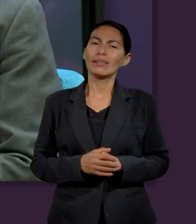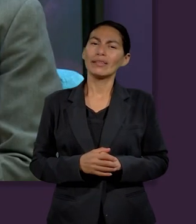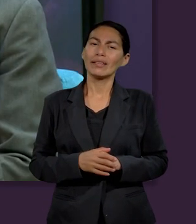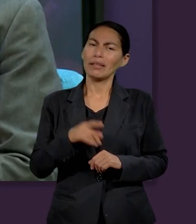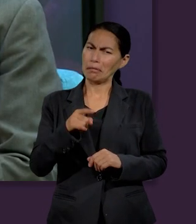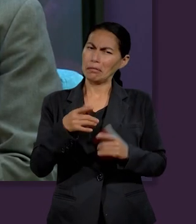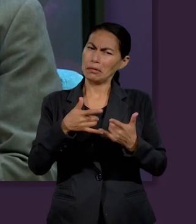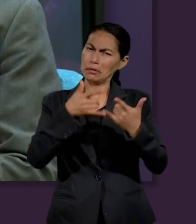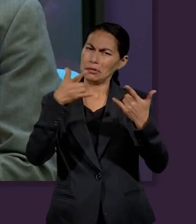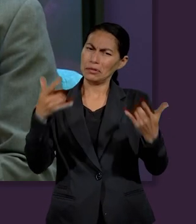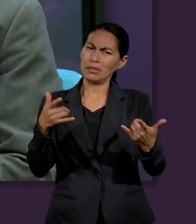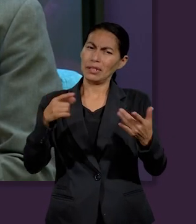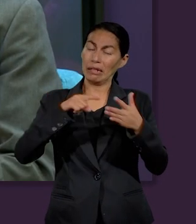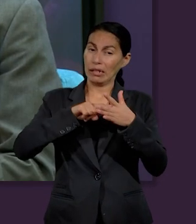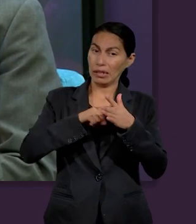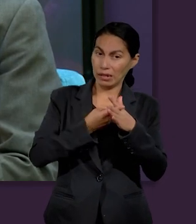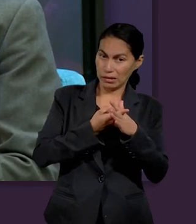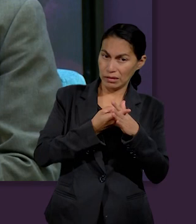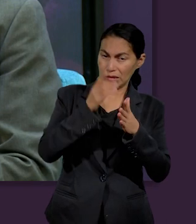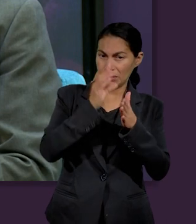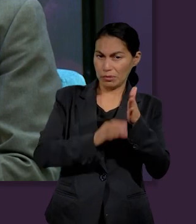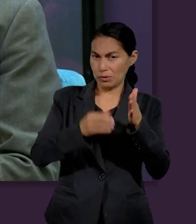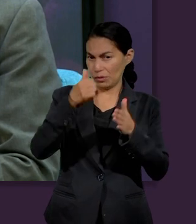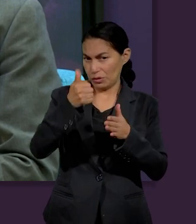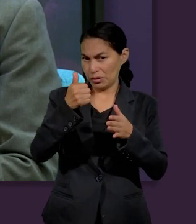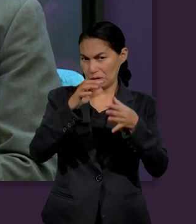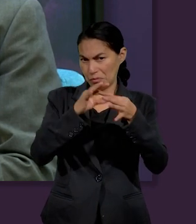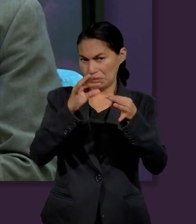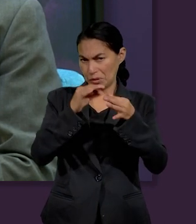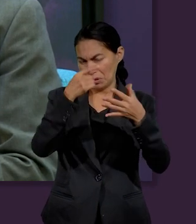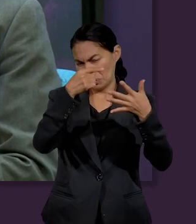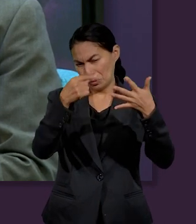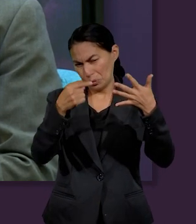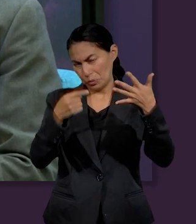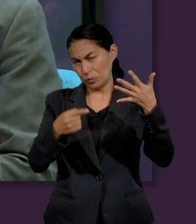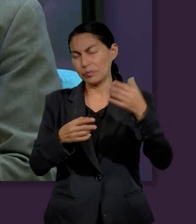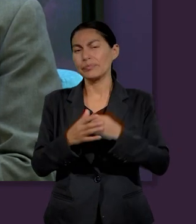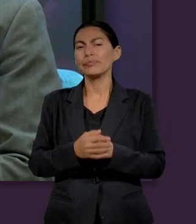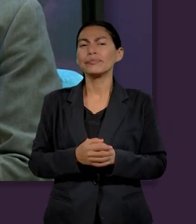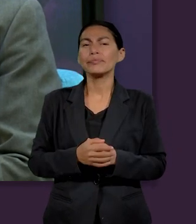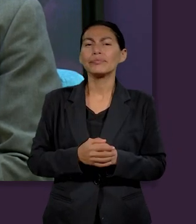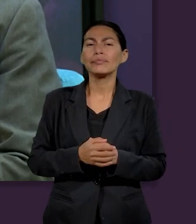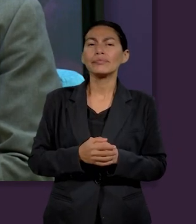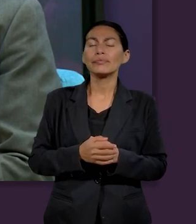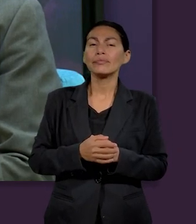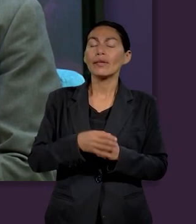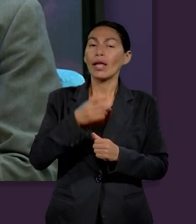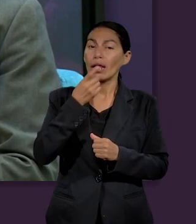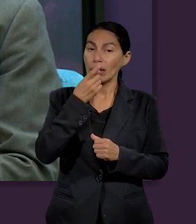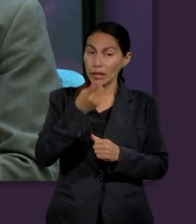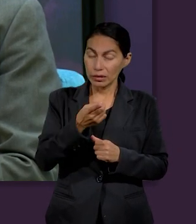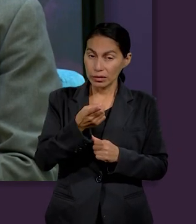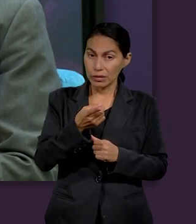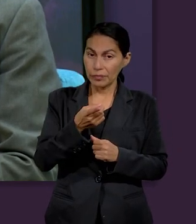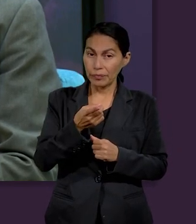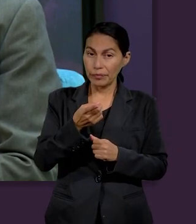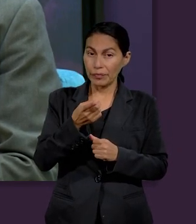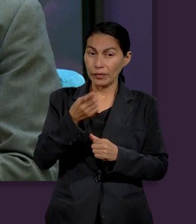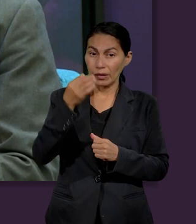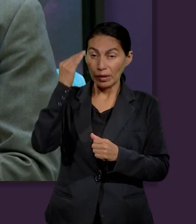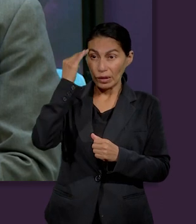Sí, es algo muy interesante, como vemos en la historia, en Génesis capítulo 6, nos describe que